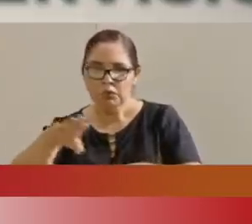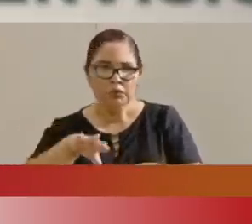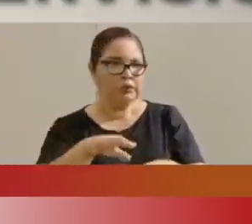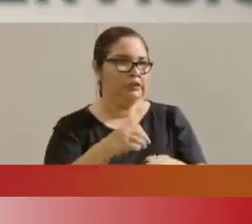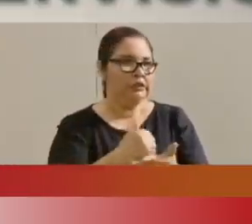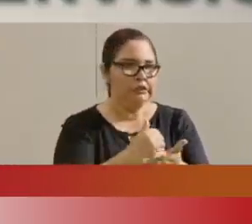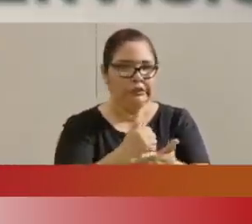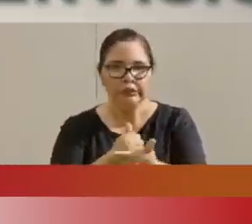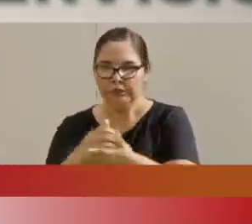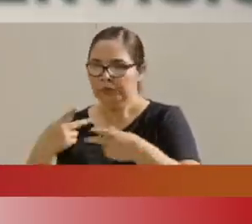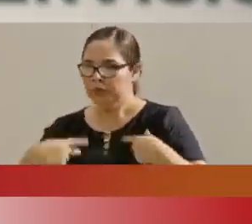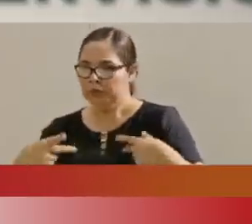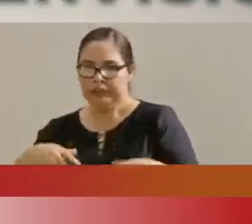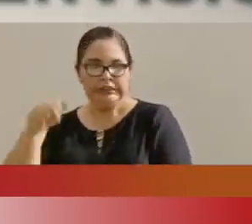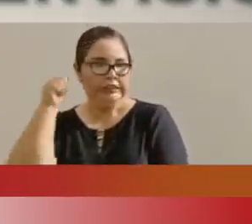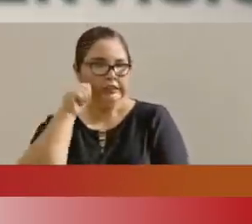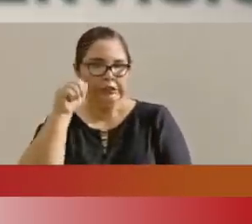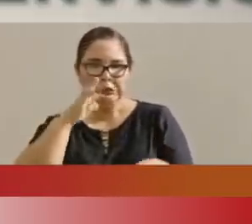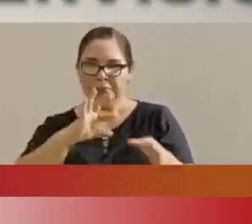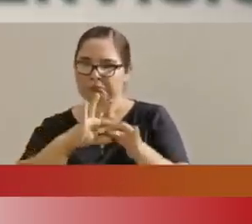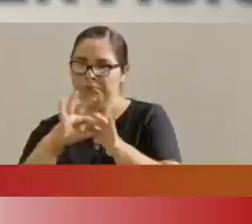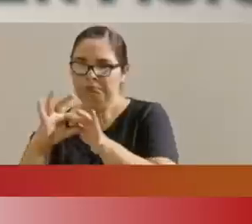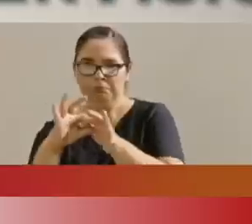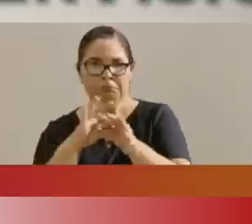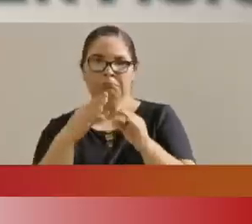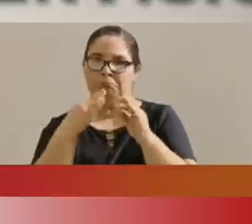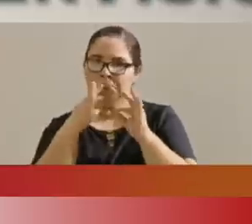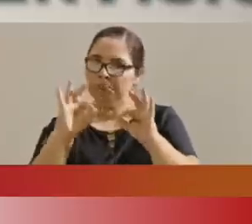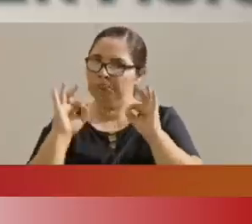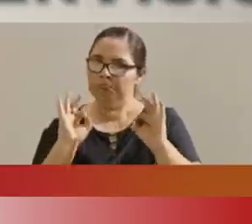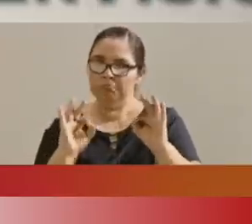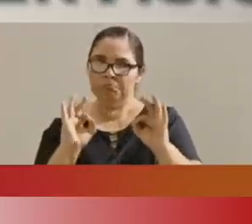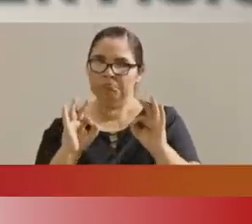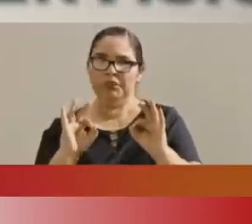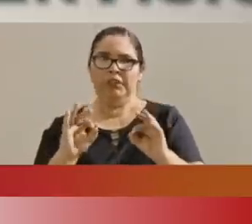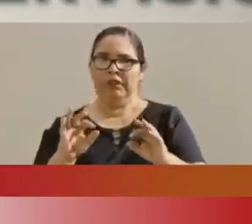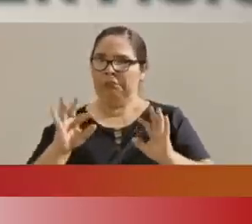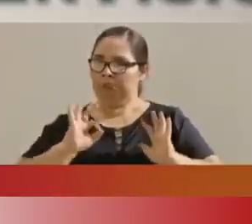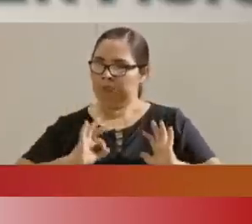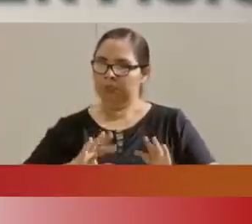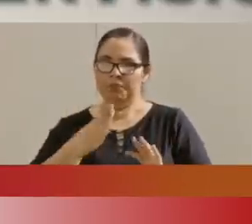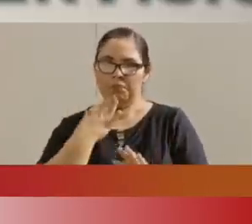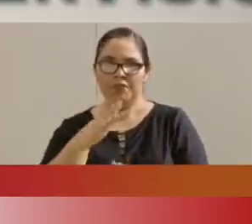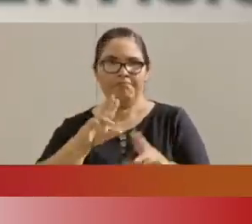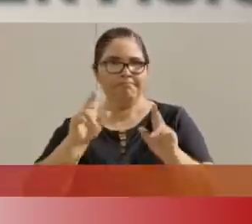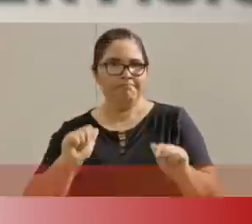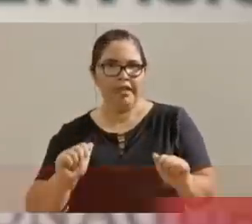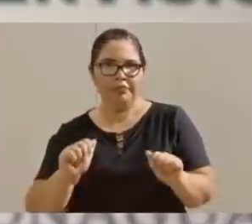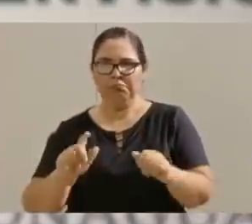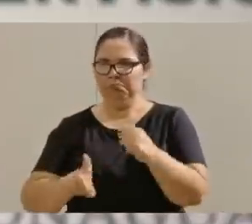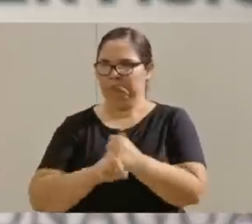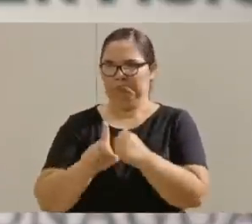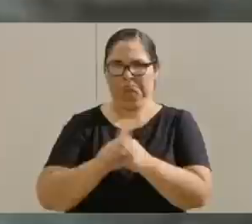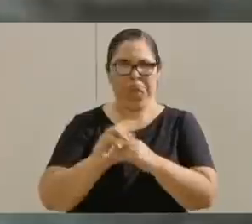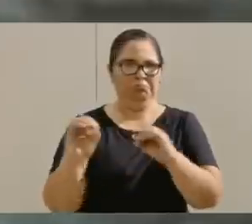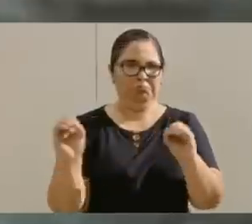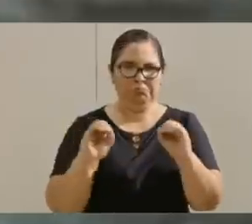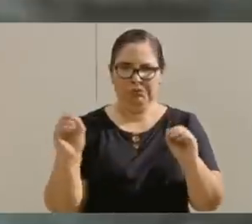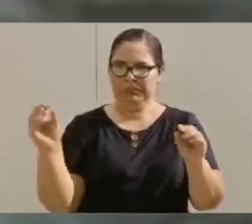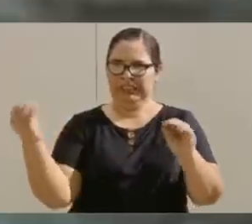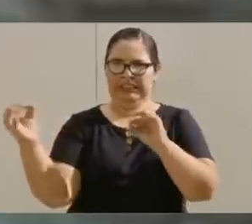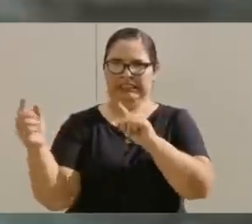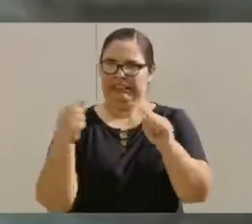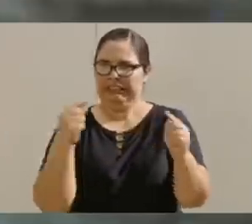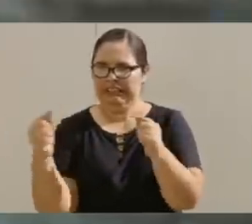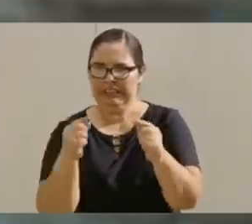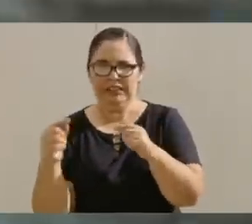manera conjunta, en armonía, no tenemos pleitos, no